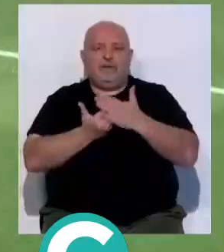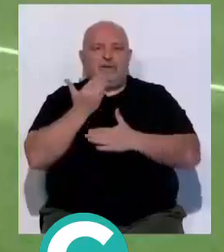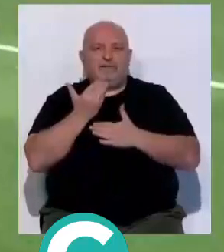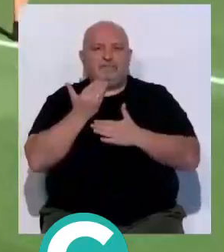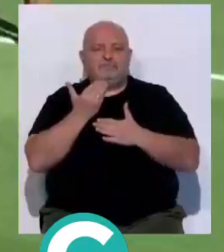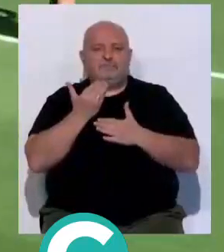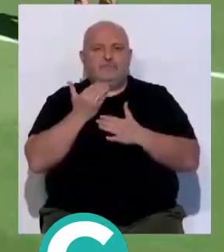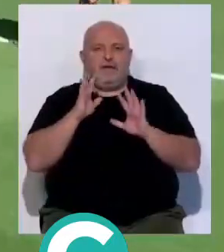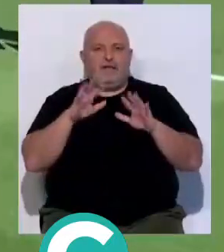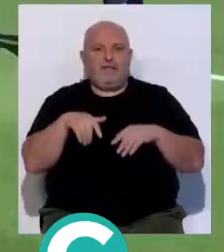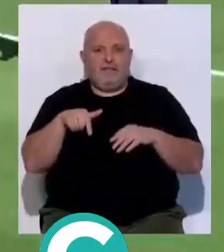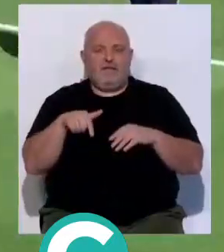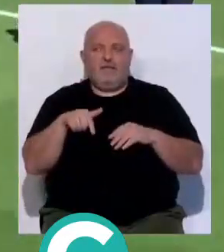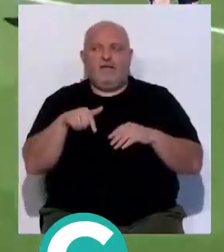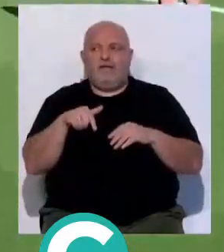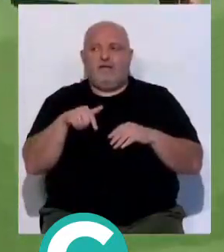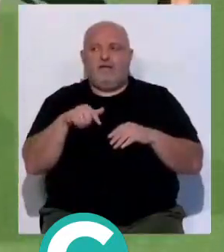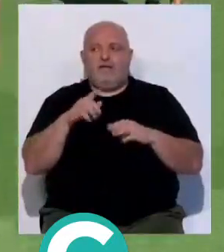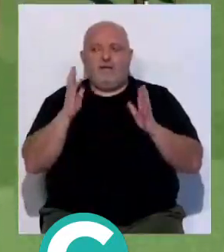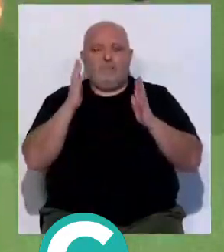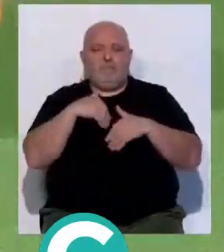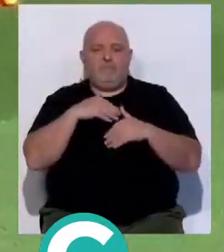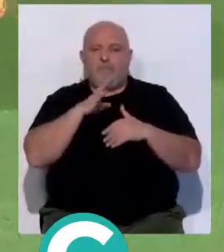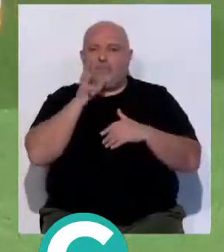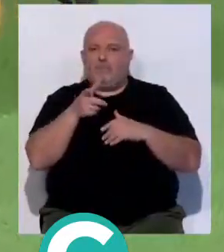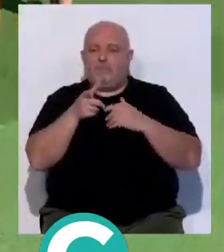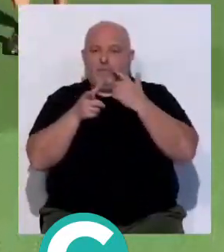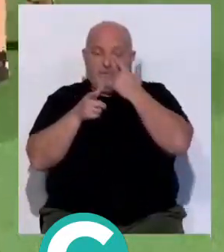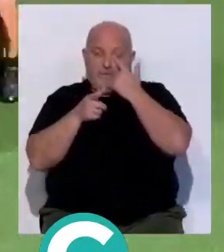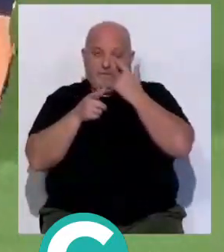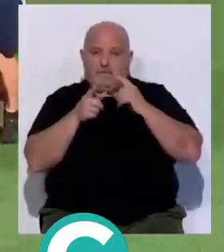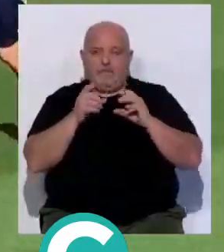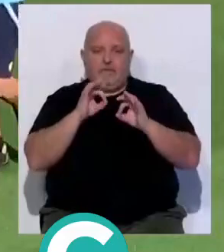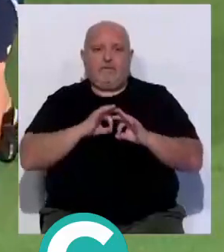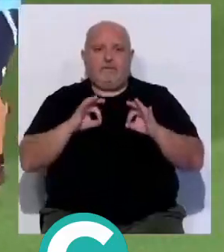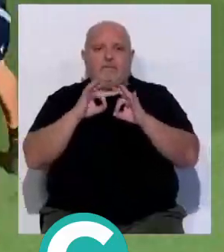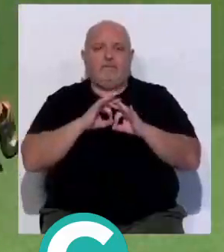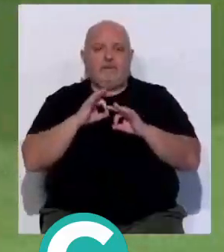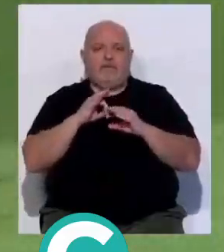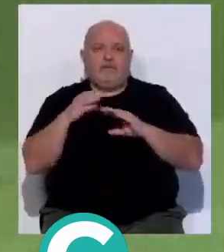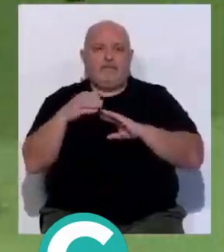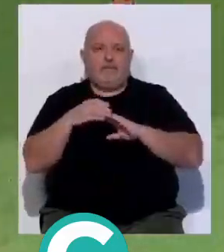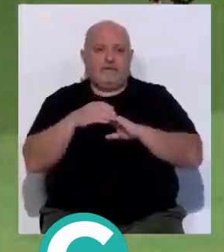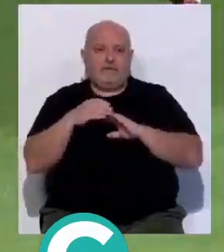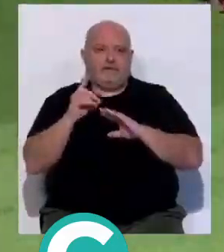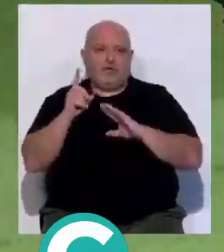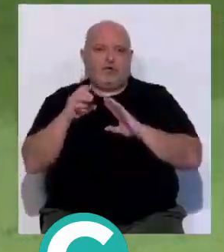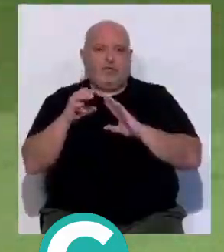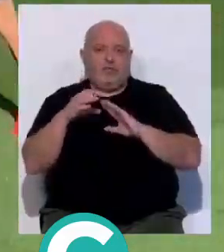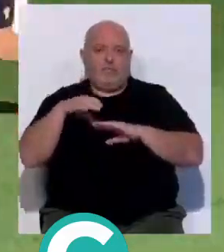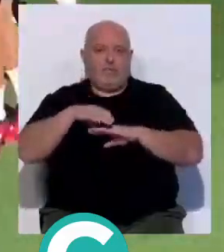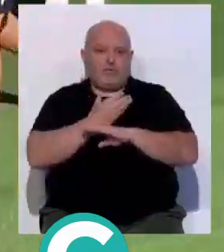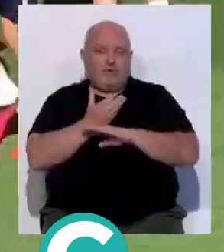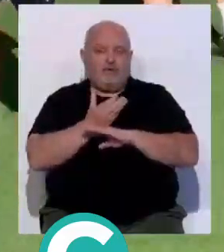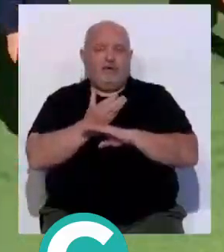en Cádiz, no hubo ninguno que saliera con zapatillas, eso significa cuando sale un